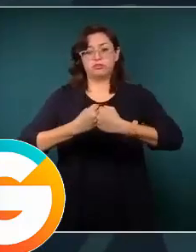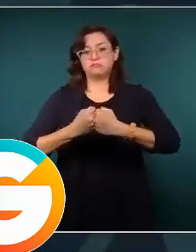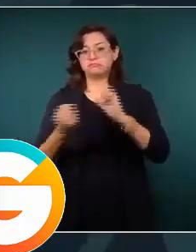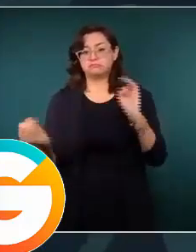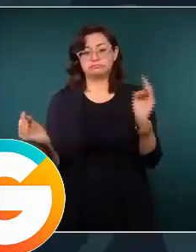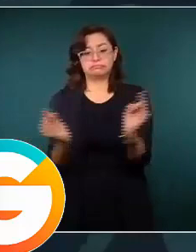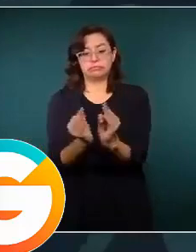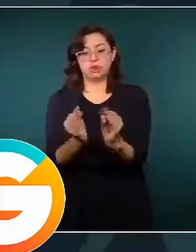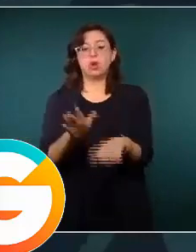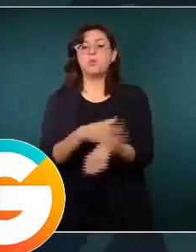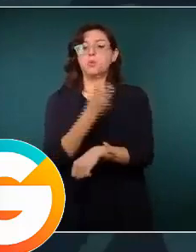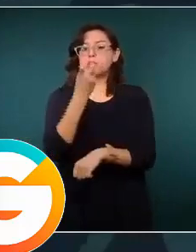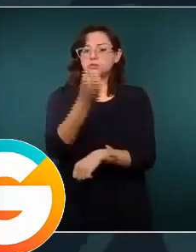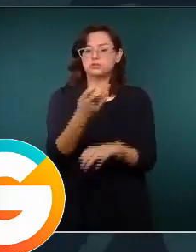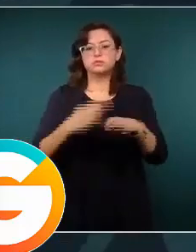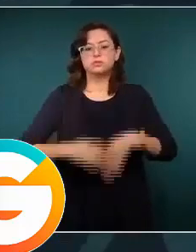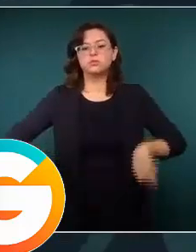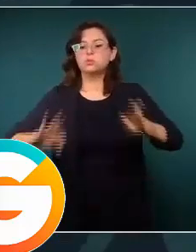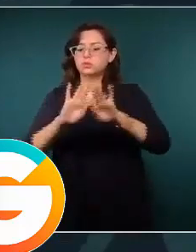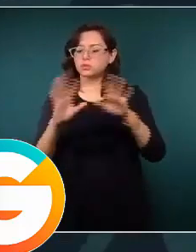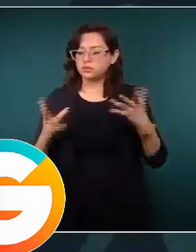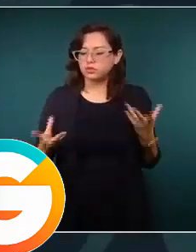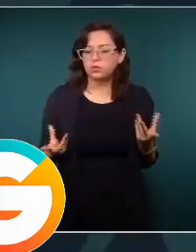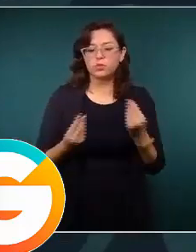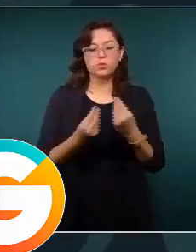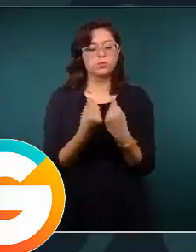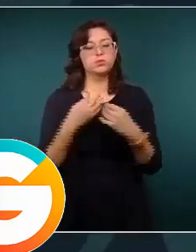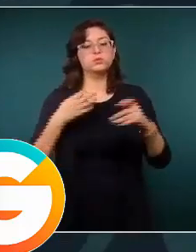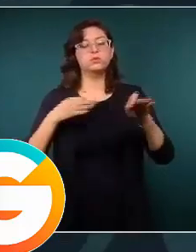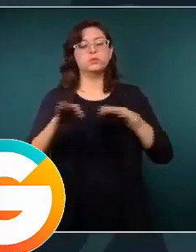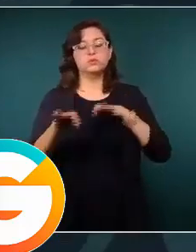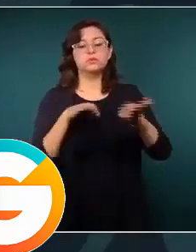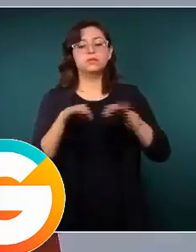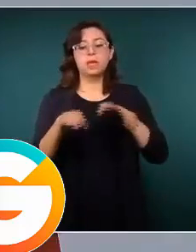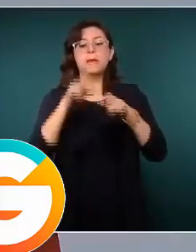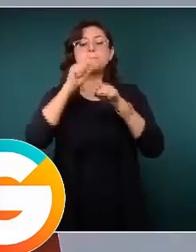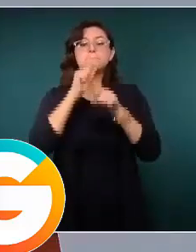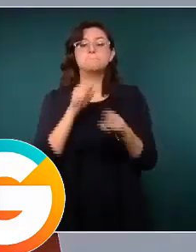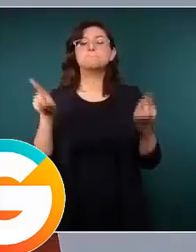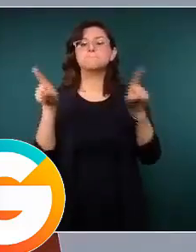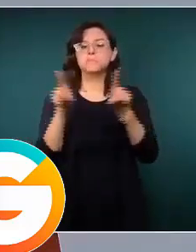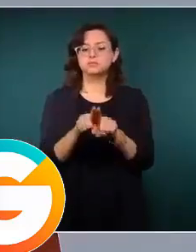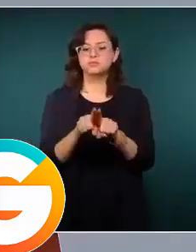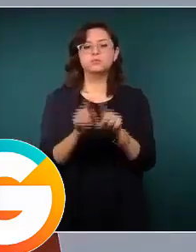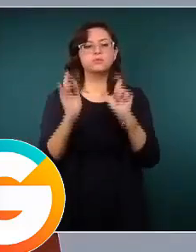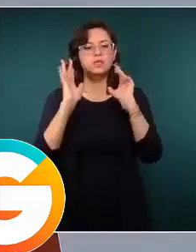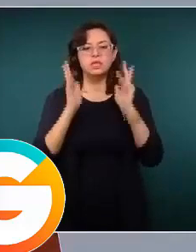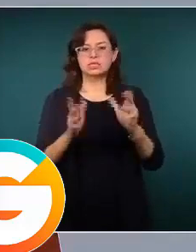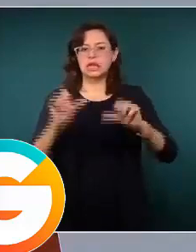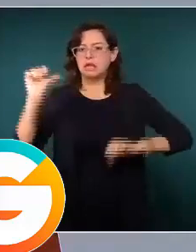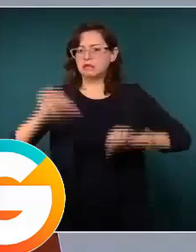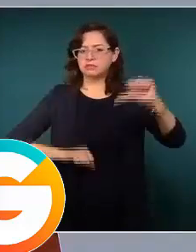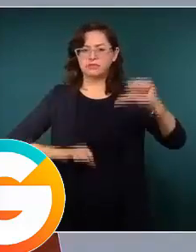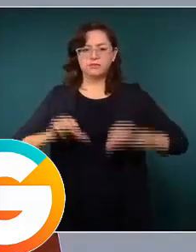De ahí la importancia de llevar a cabo acciones de manera conjunta. Y ya hemos, además, homologado todas las actividades que se irán